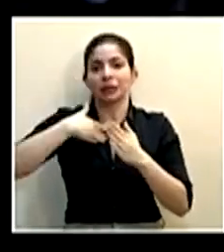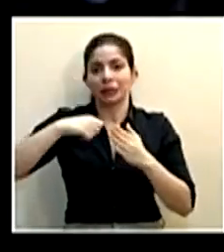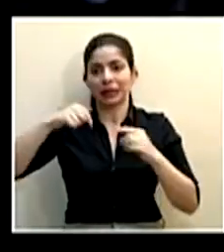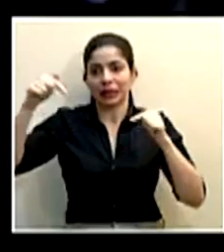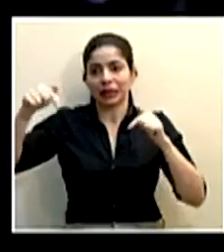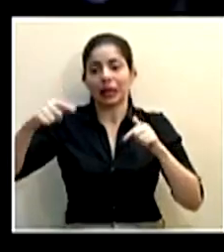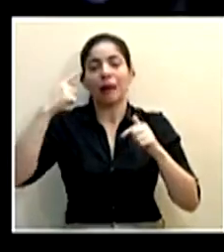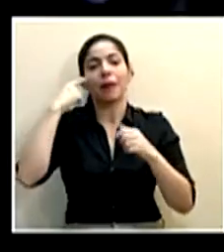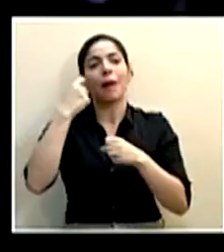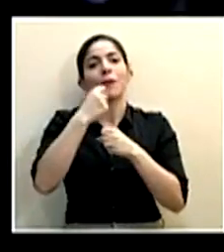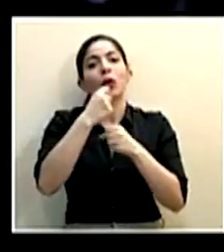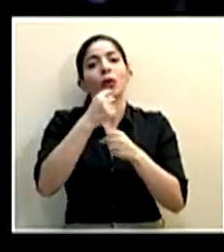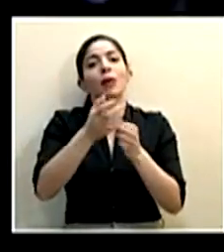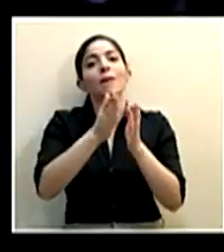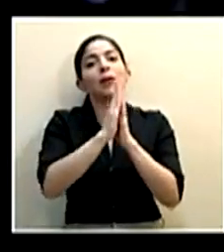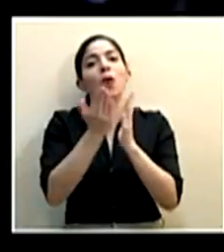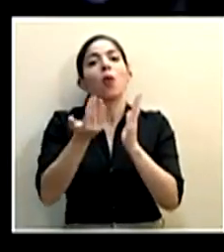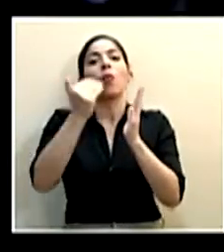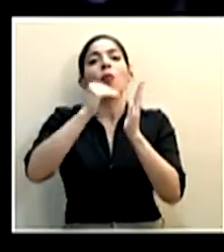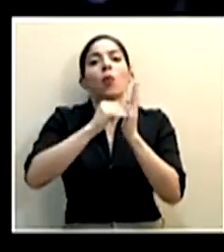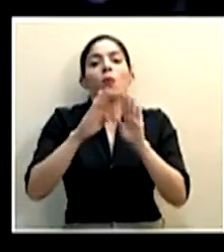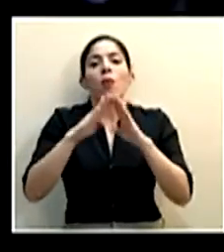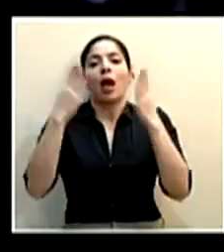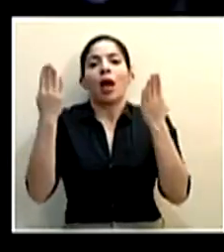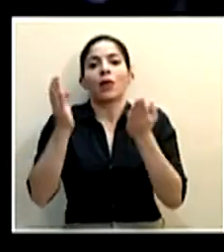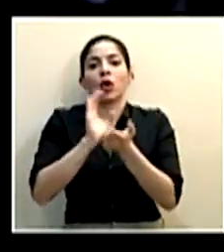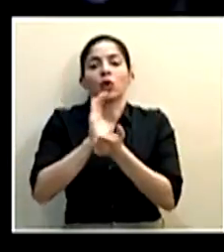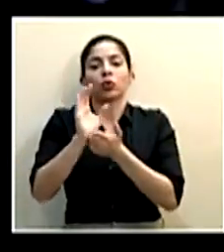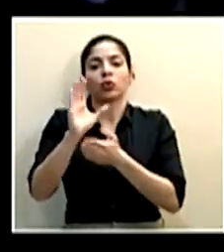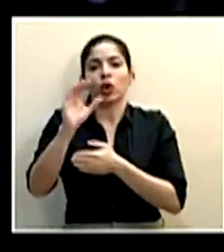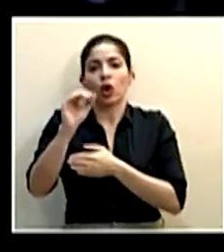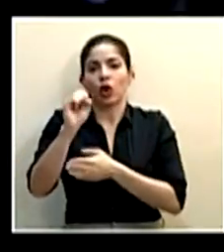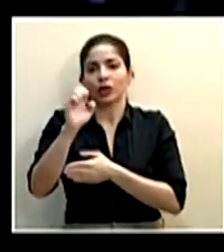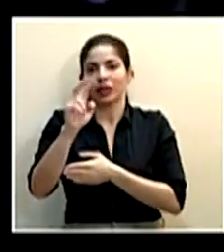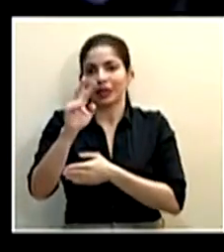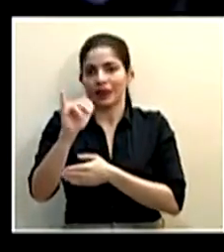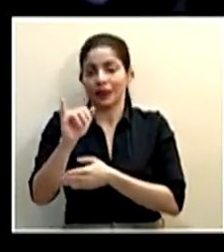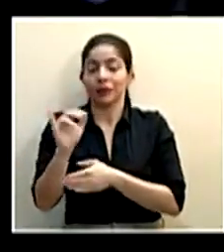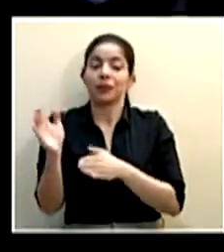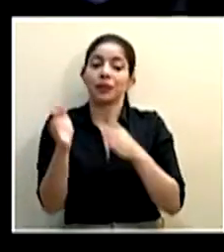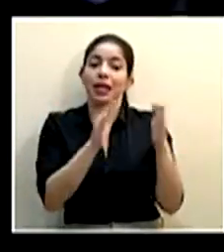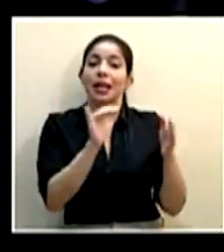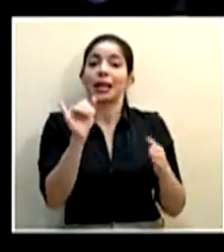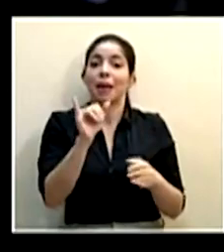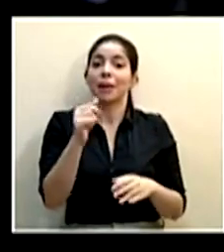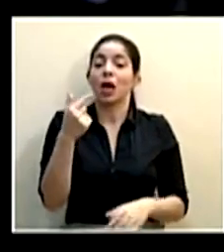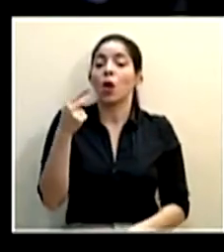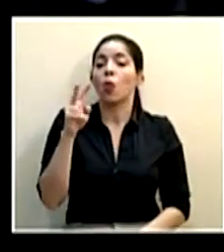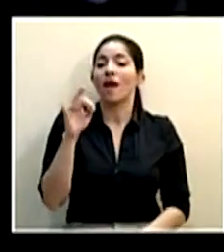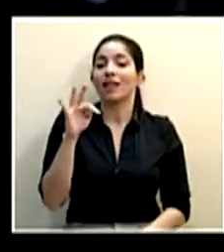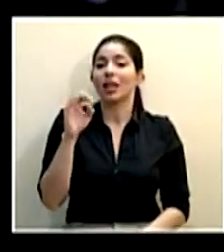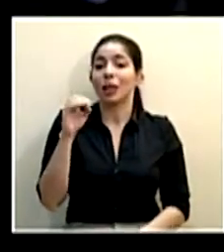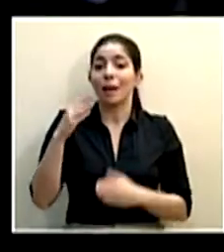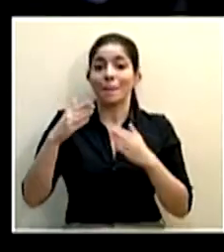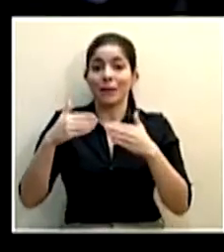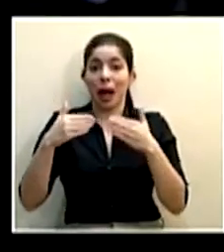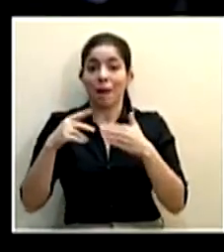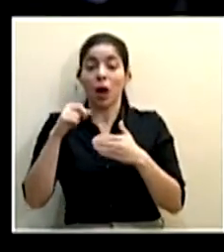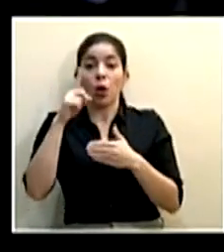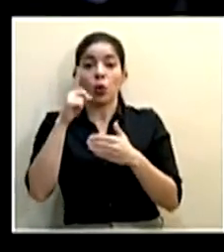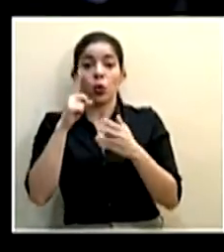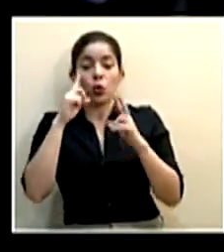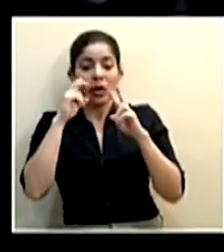para pedir que se les habilite ese espacio en el COSEBI. También quería consultarle en Guavito, Panamá, un inspector